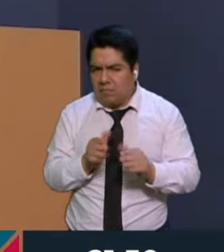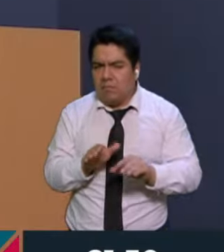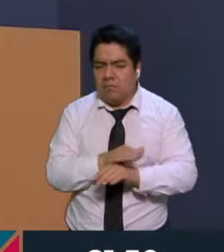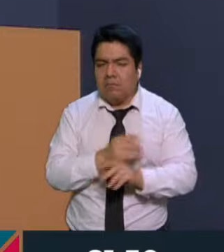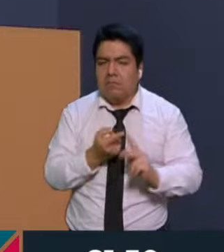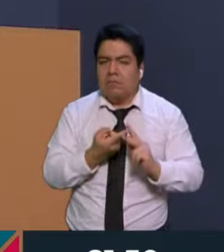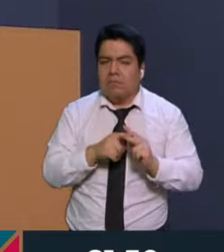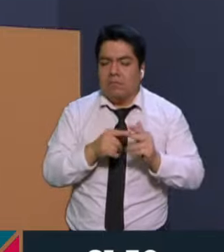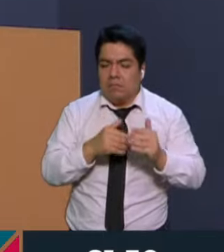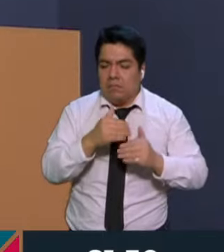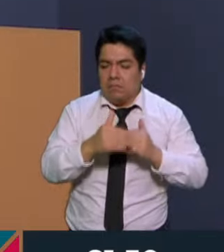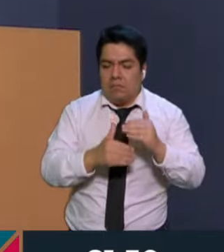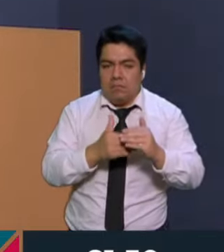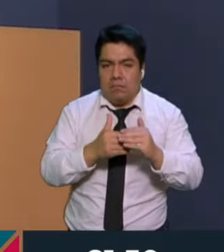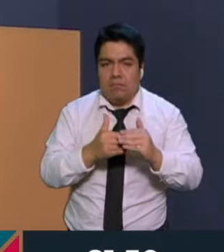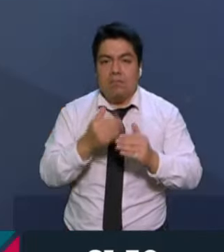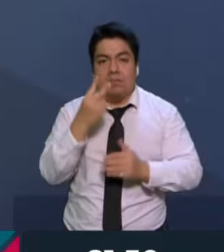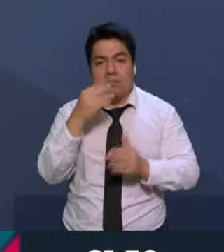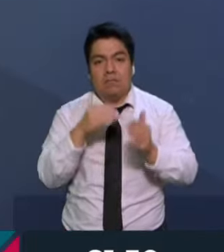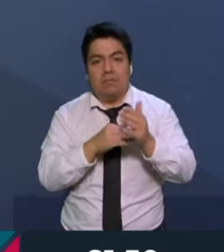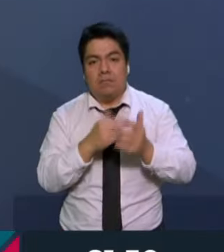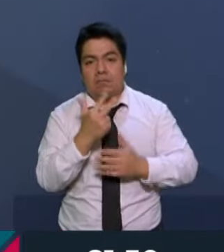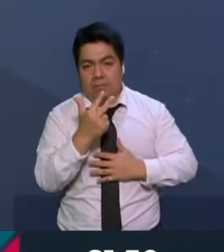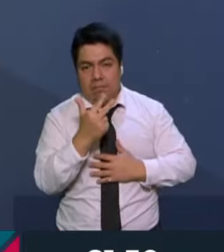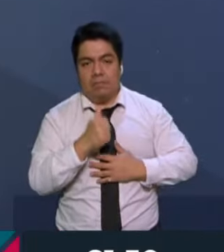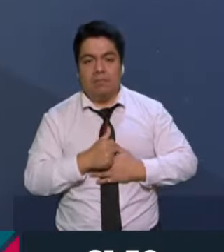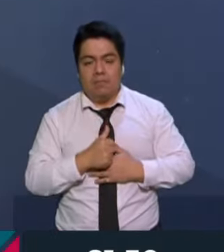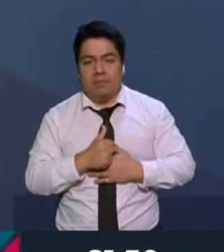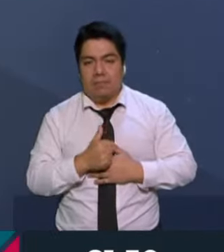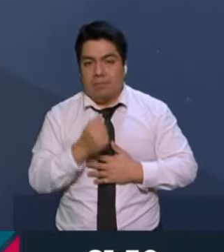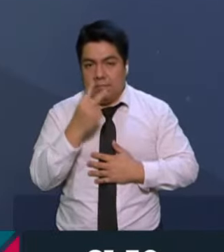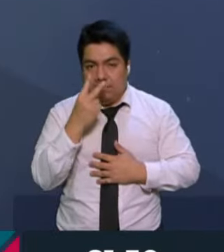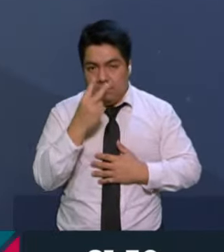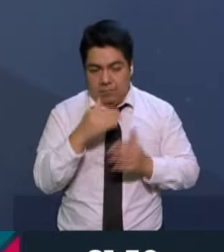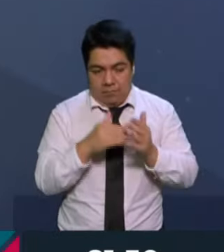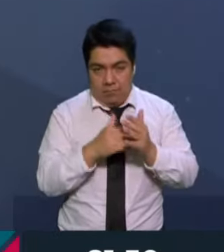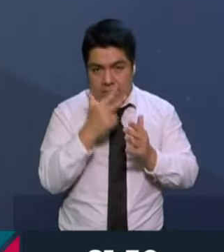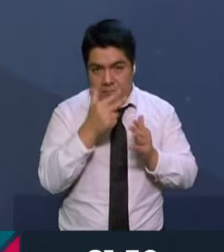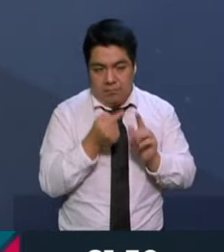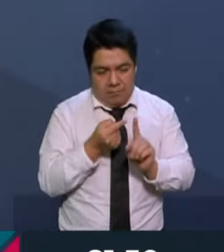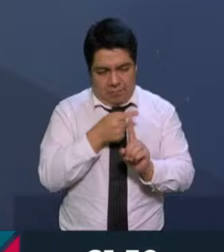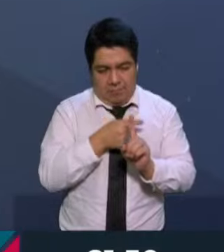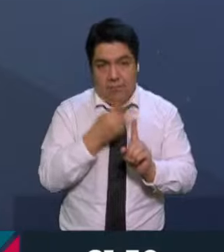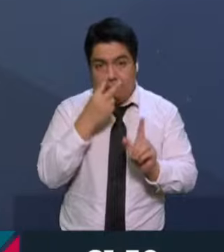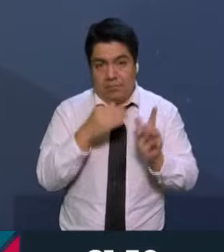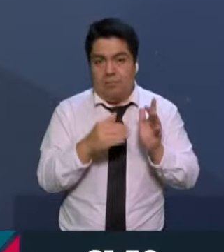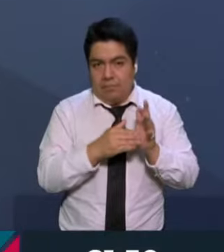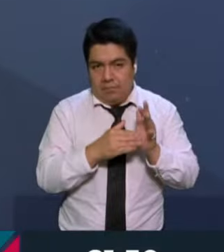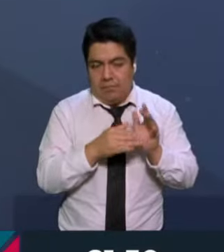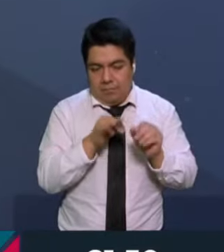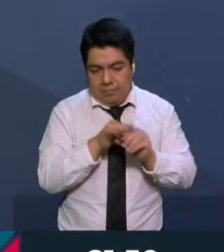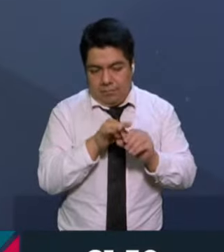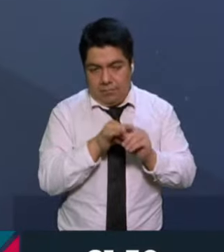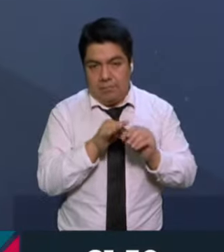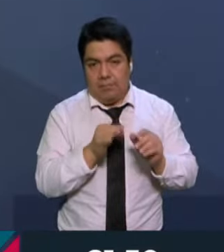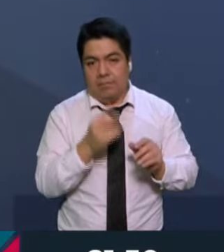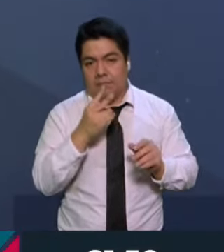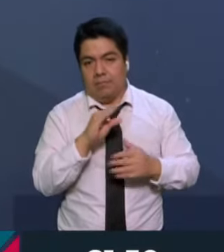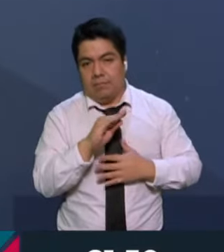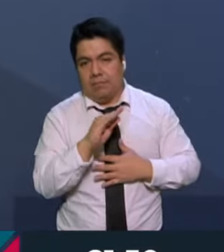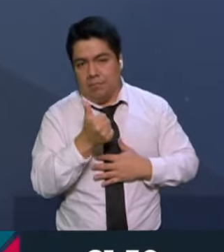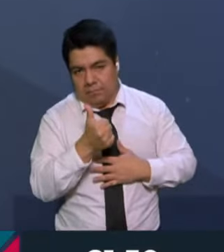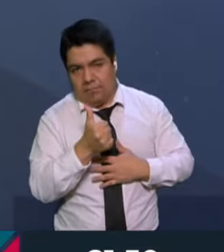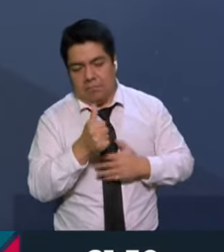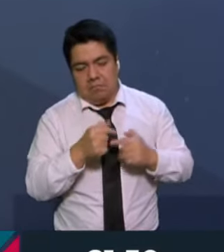cuándo se toma esto como criterio? Desde 2008. Esta boleta que te mostré fue de la elección del 2000 con reglas de 1996,